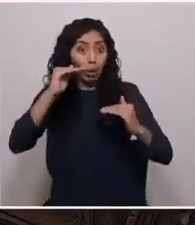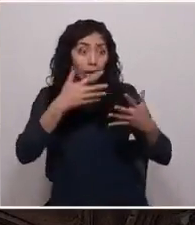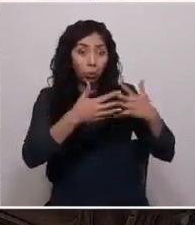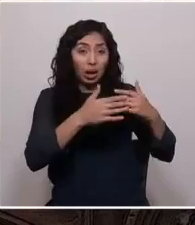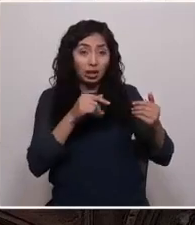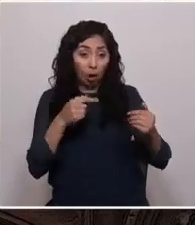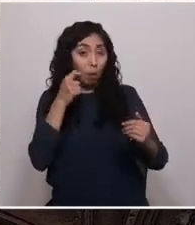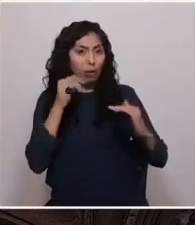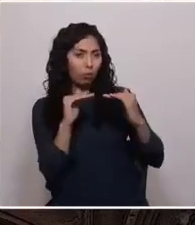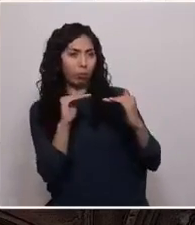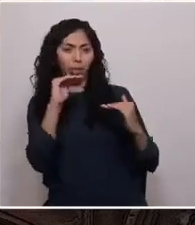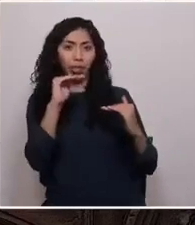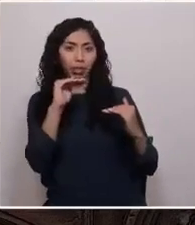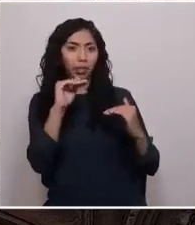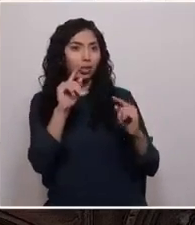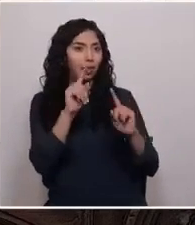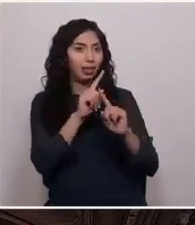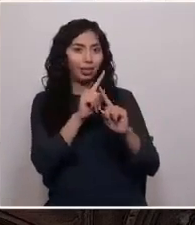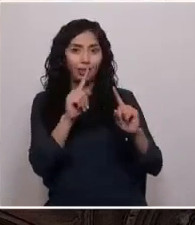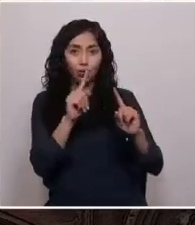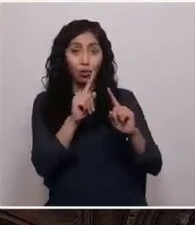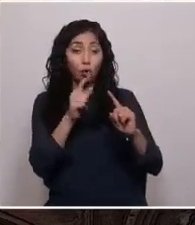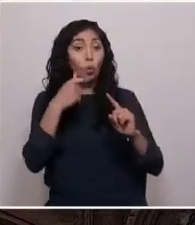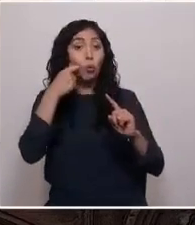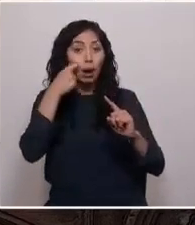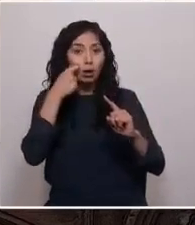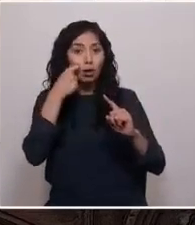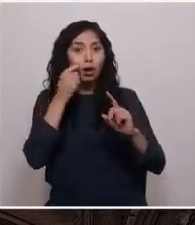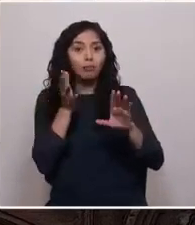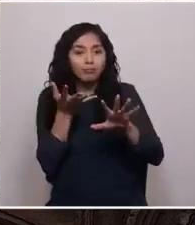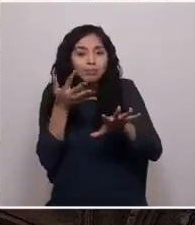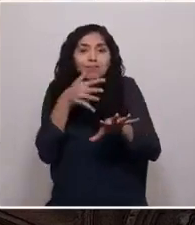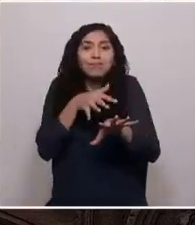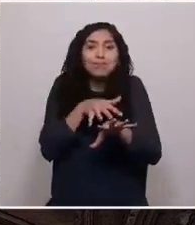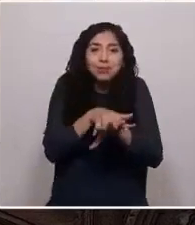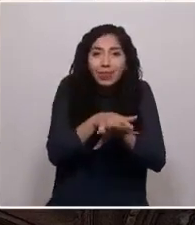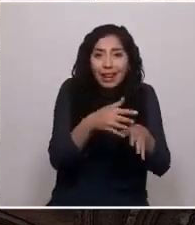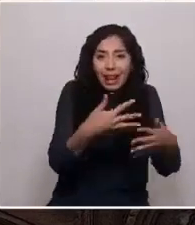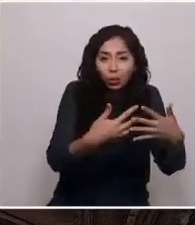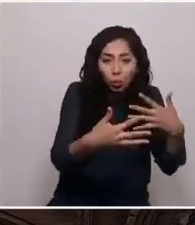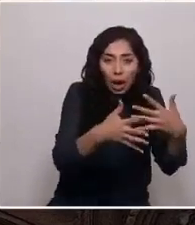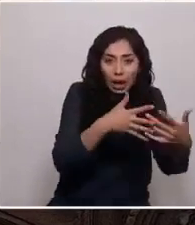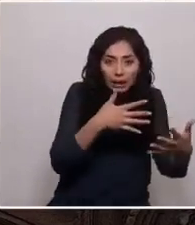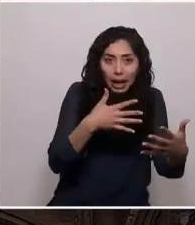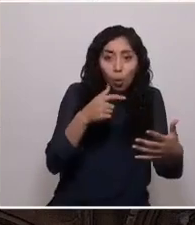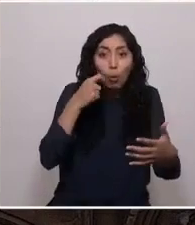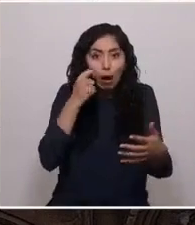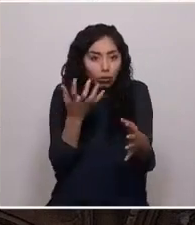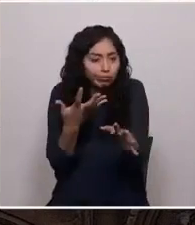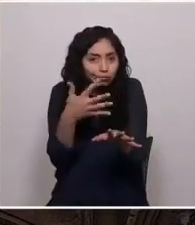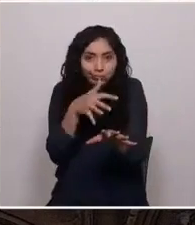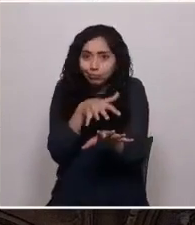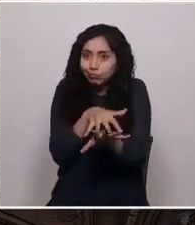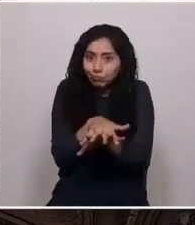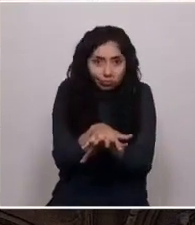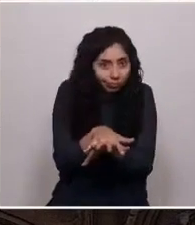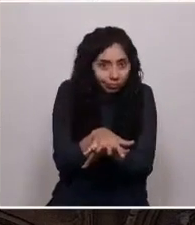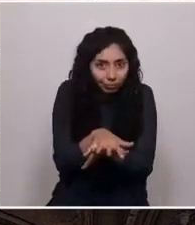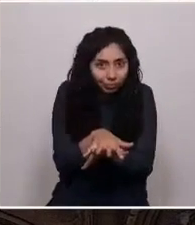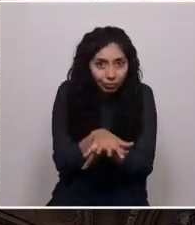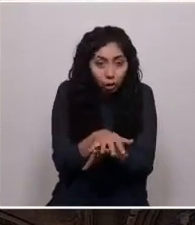El humano es parte de la naturaleza, no podemos vivir sin ella, somos